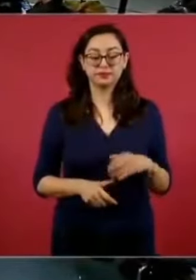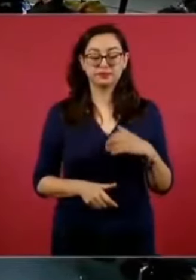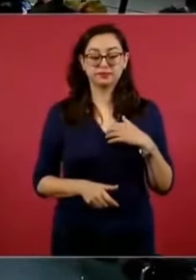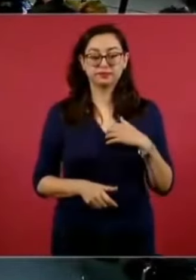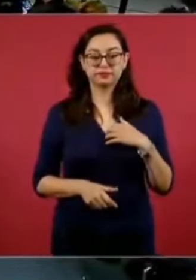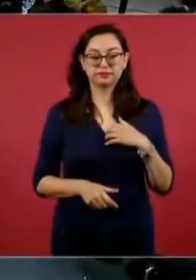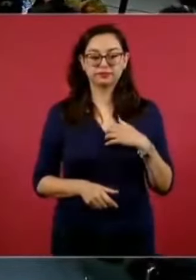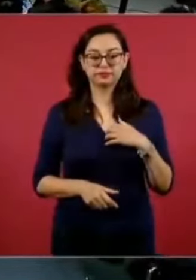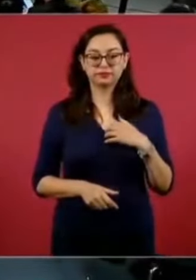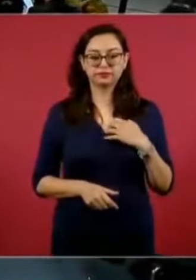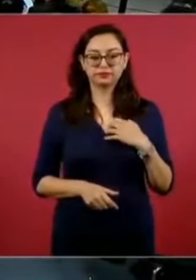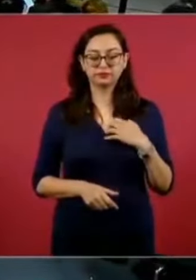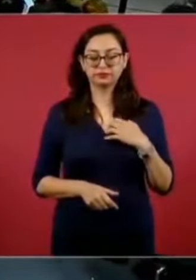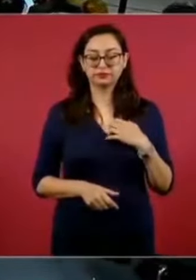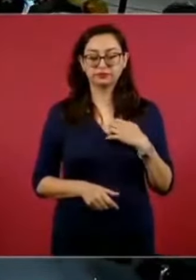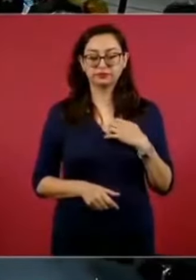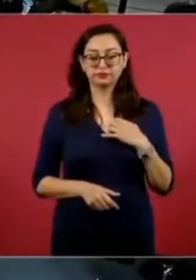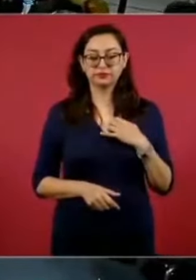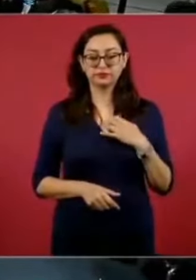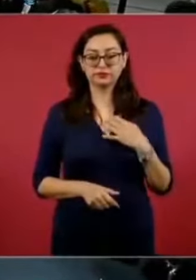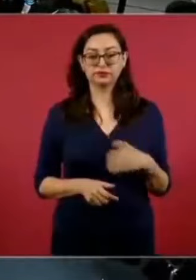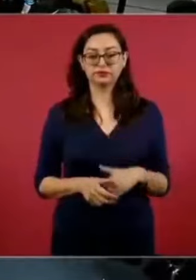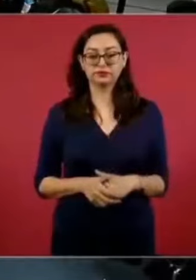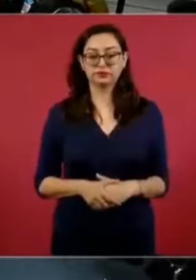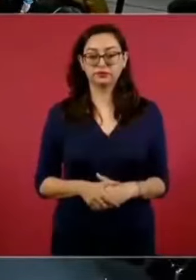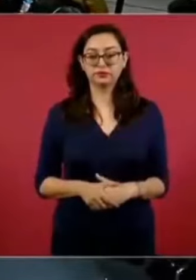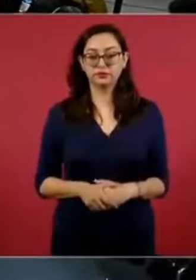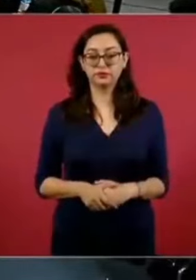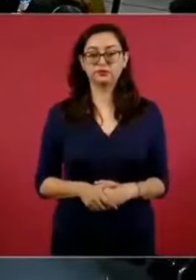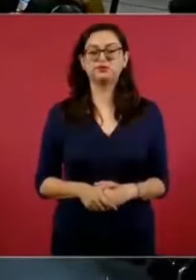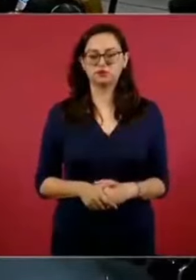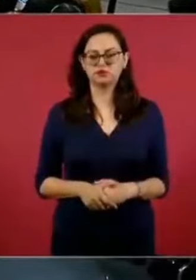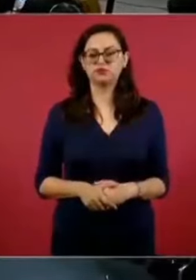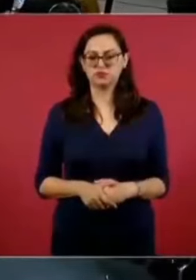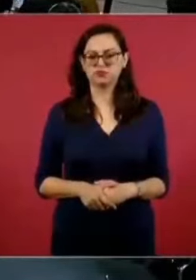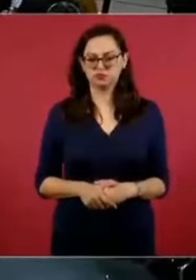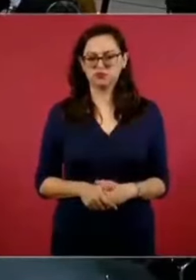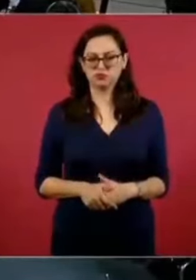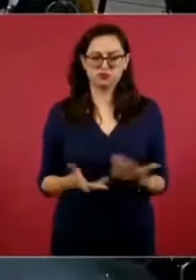Sí, que lo pueden ver.